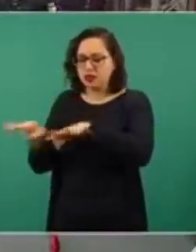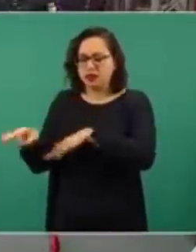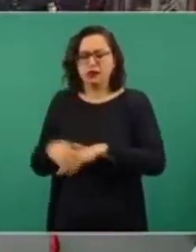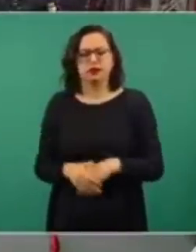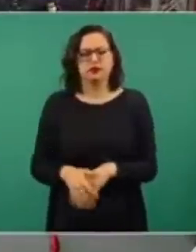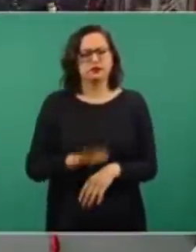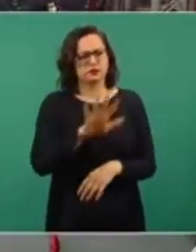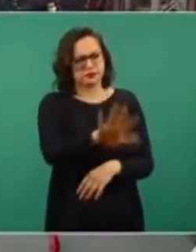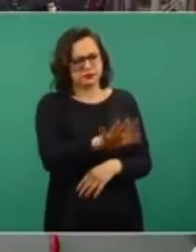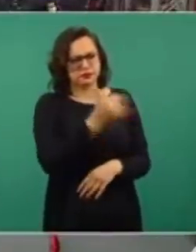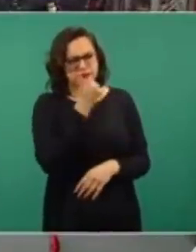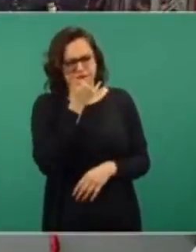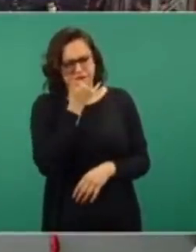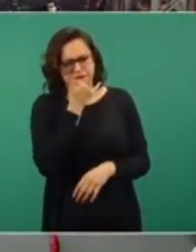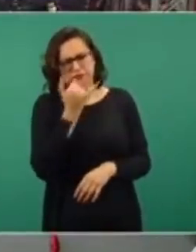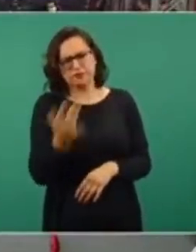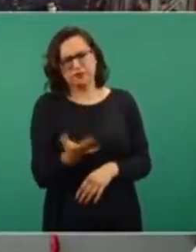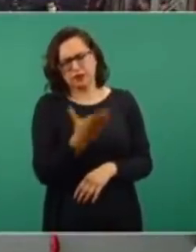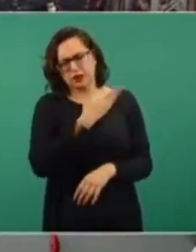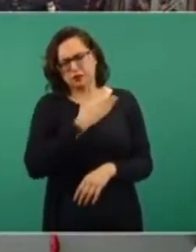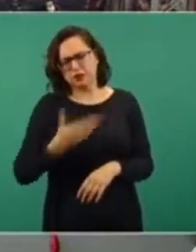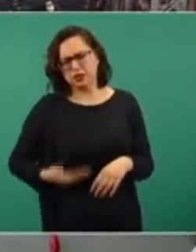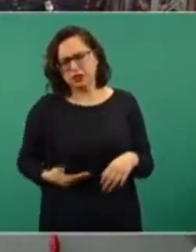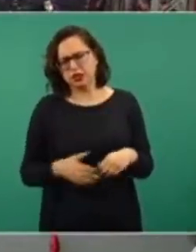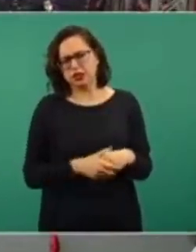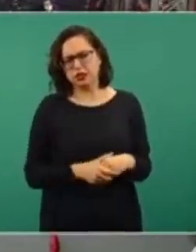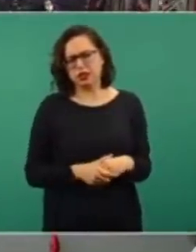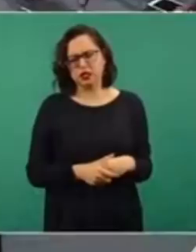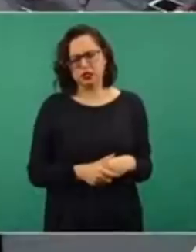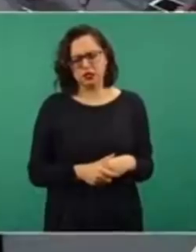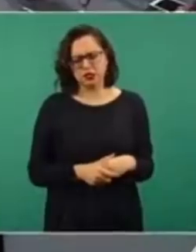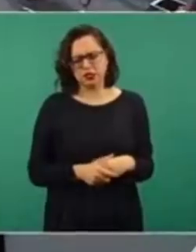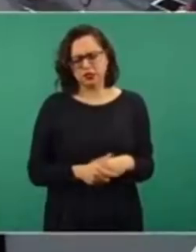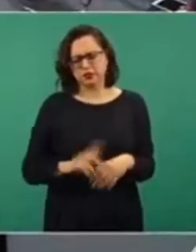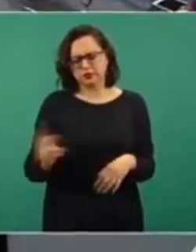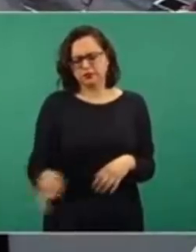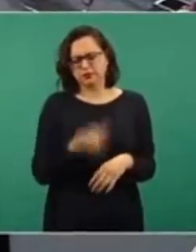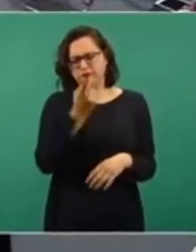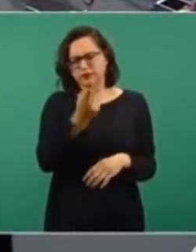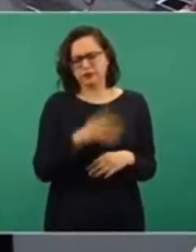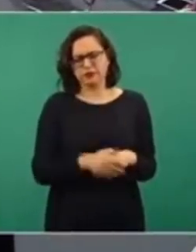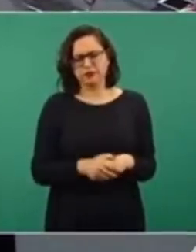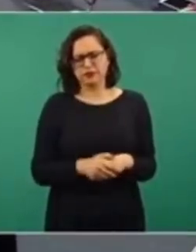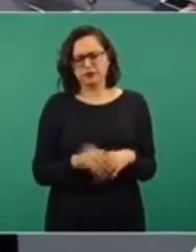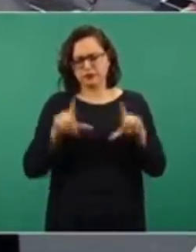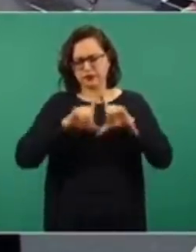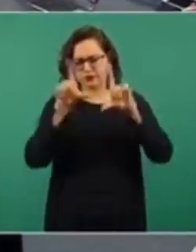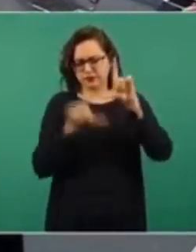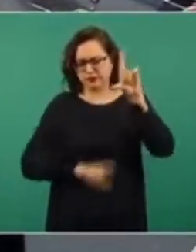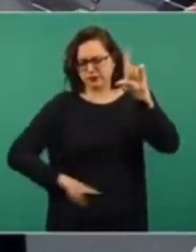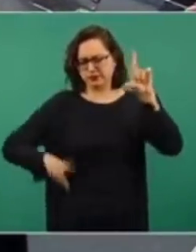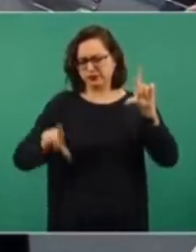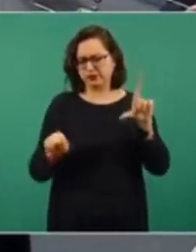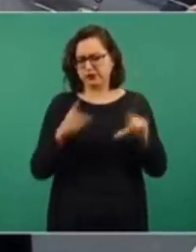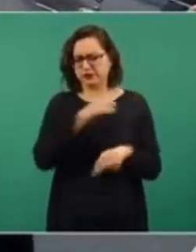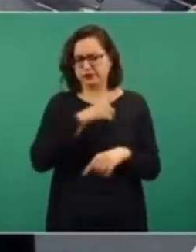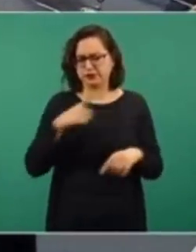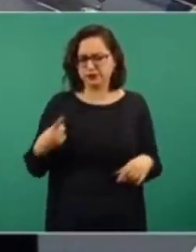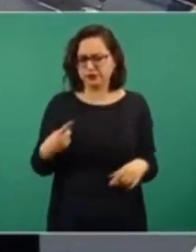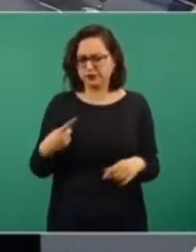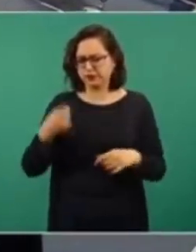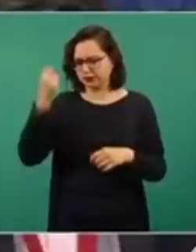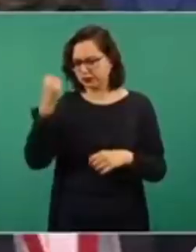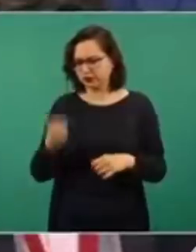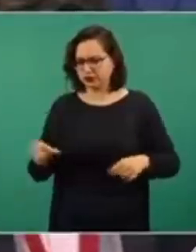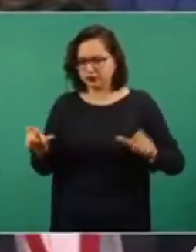que está en el tema, que pudiera ponerse sobre la mesa el asunto de que le pidieran a México regular o estar muy pendiente de frenar